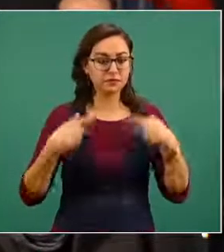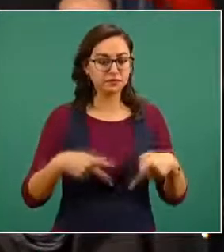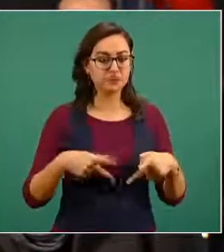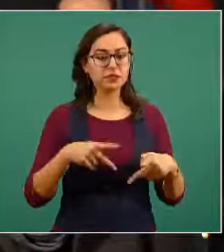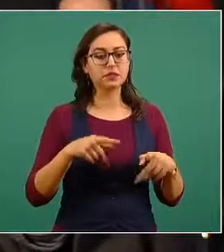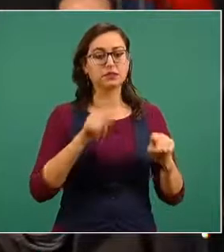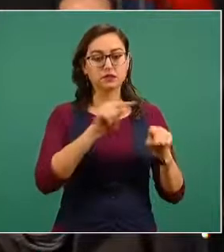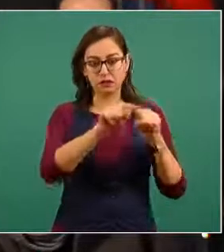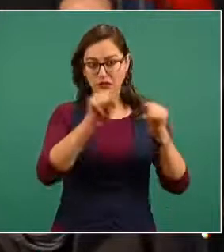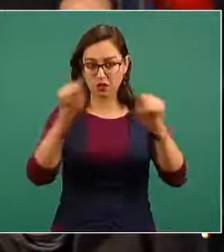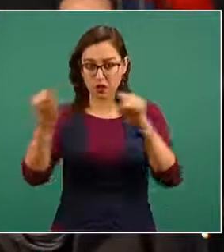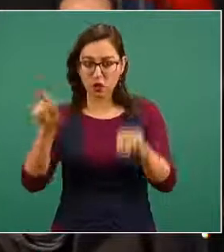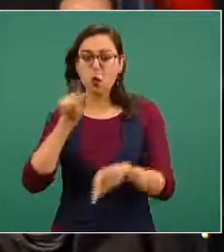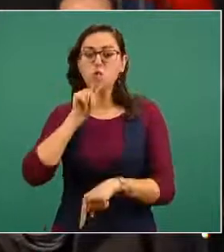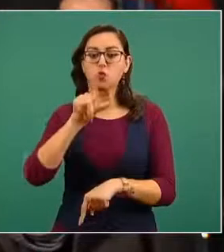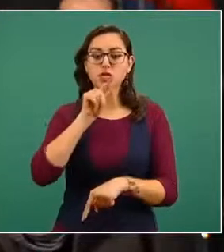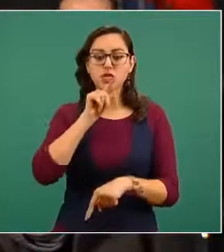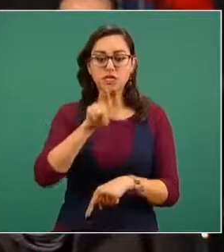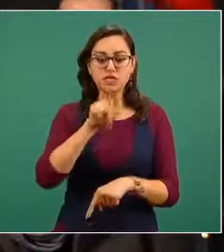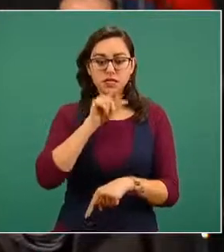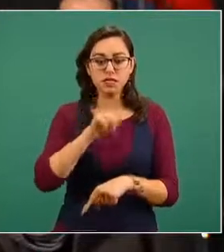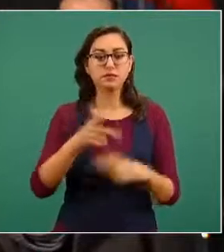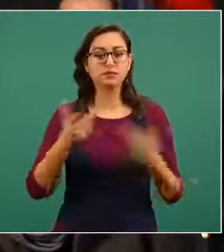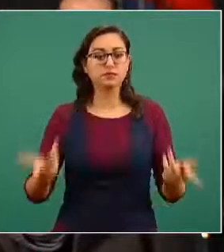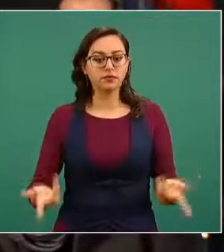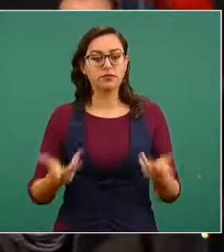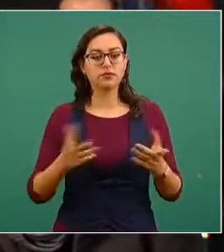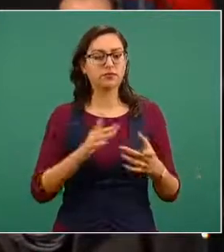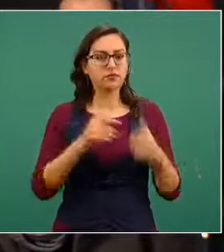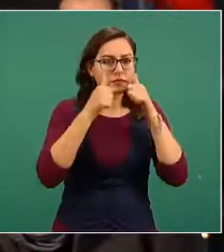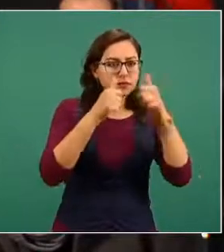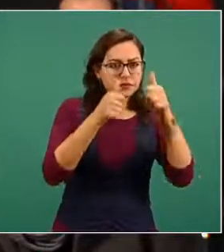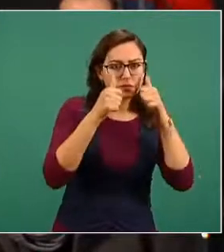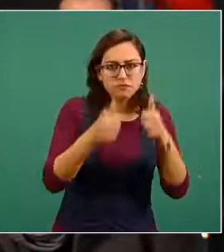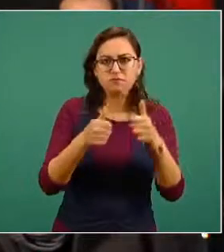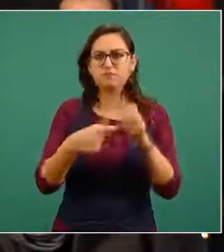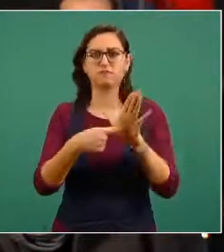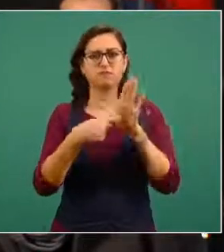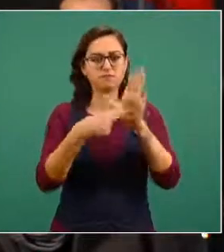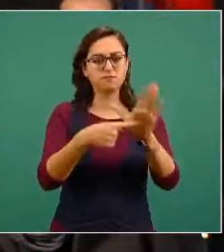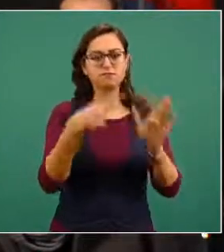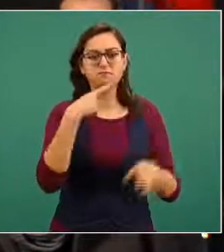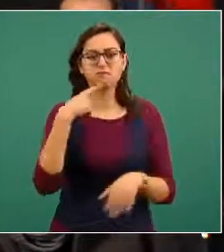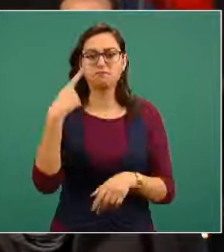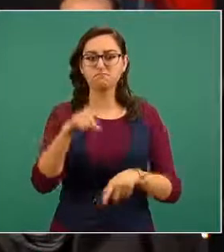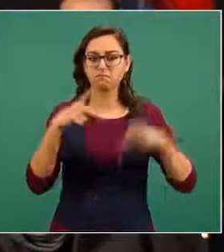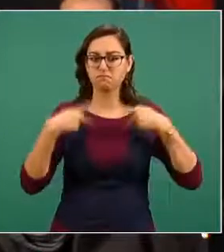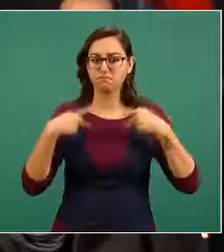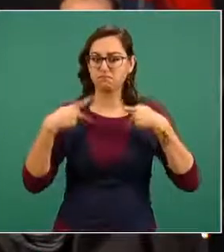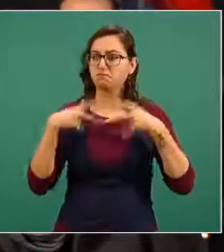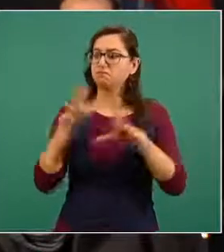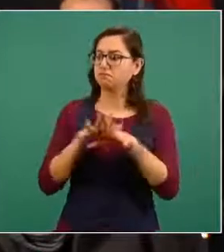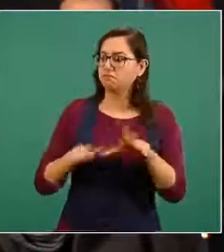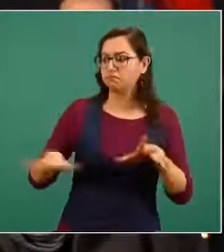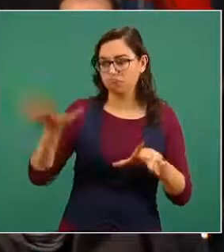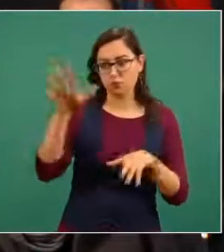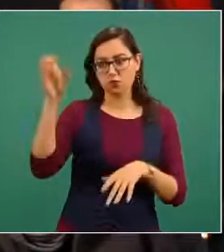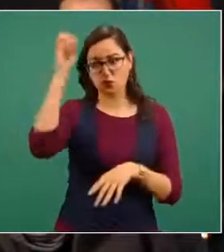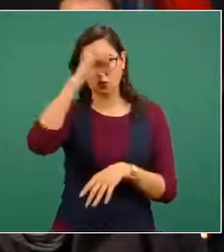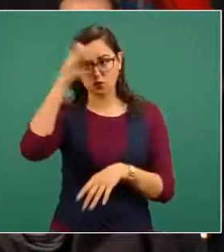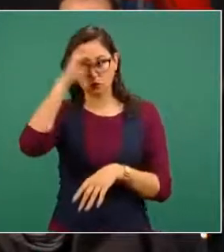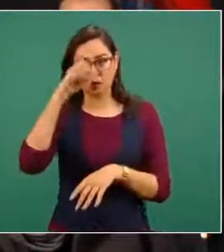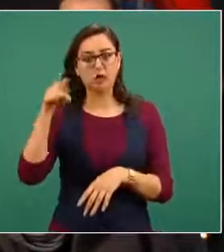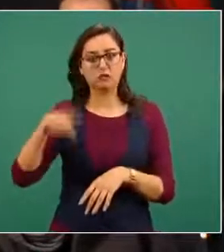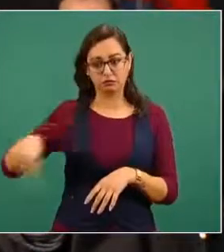específicamente de Guadalajara para escuchar exponer y denunciar creemos firmemente que la voz del pueblo es la que realizará o será